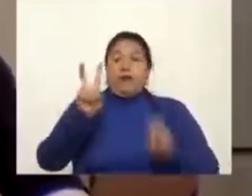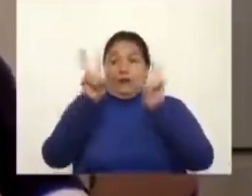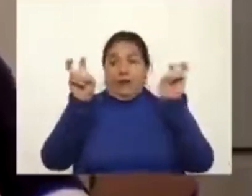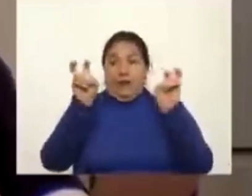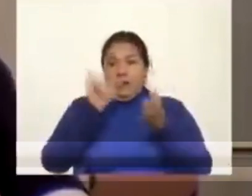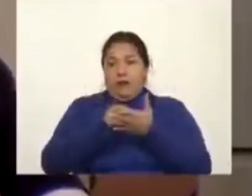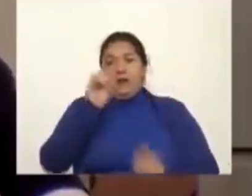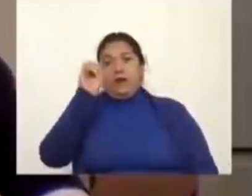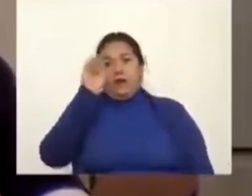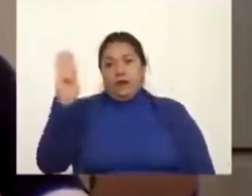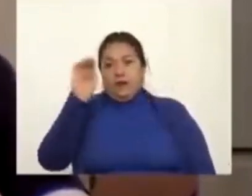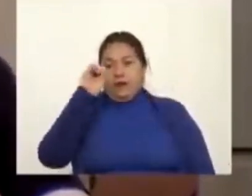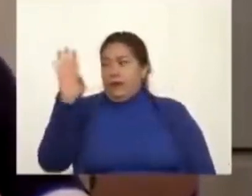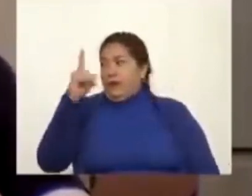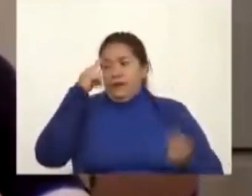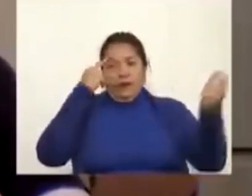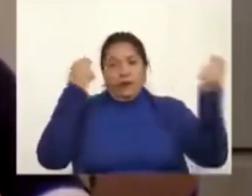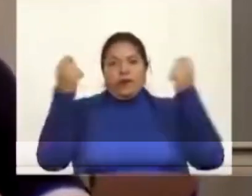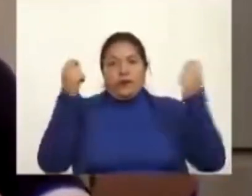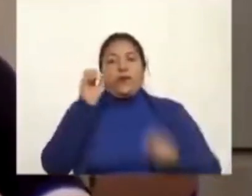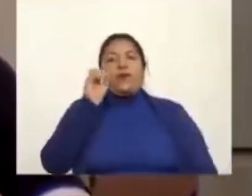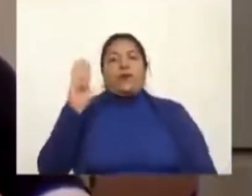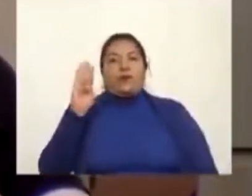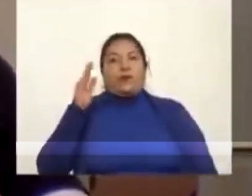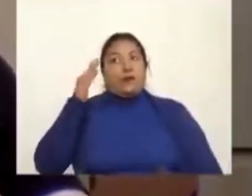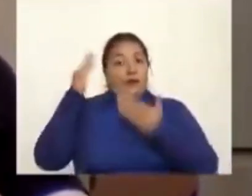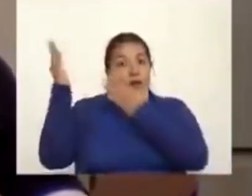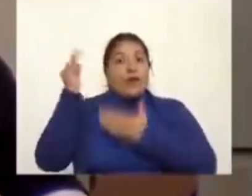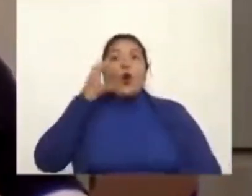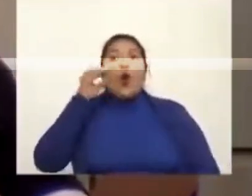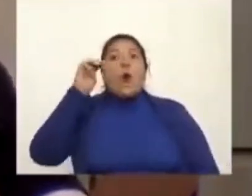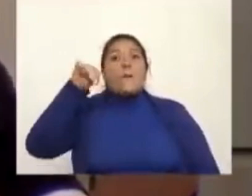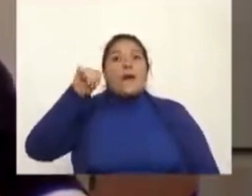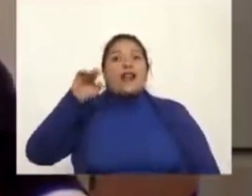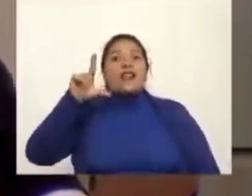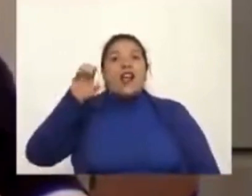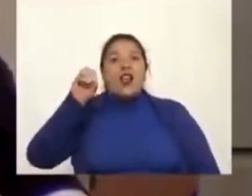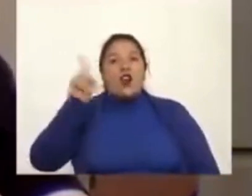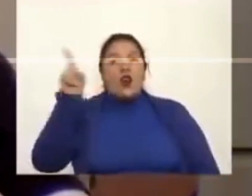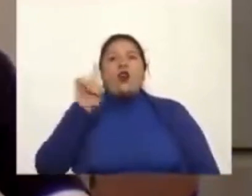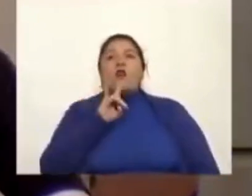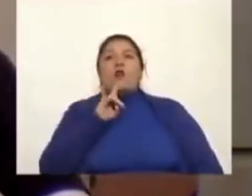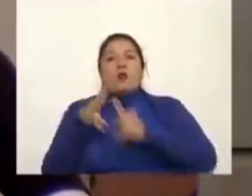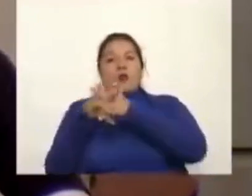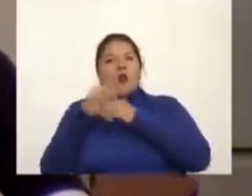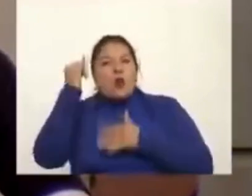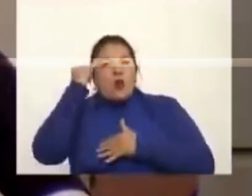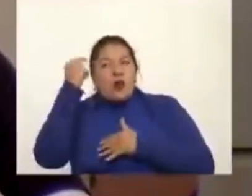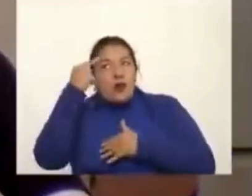La estrategia de Odebrecht, Barcelona, Estados Unidos, es proteger